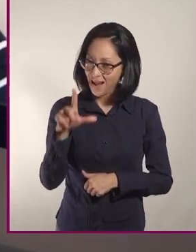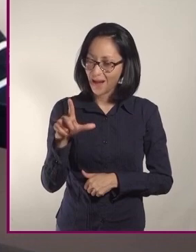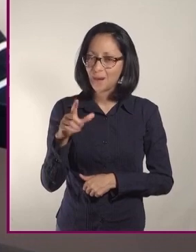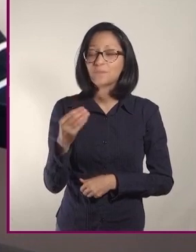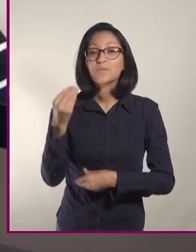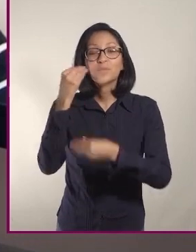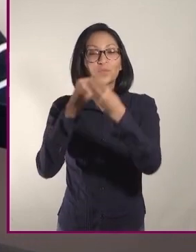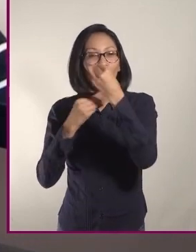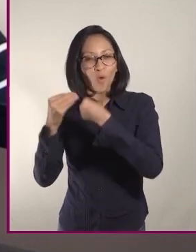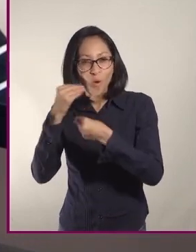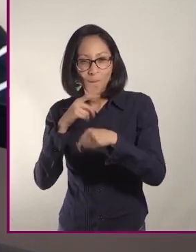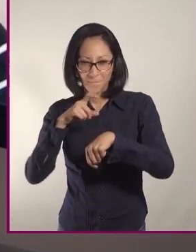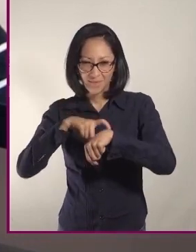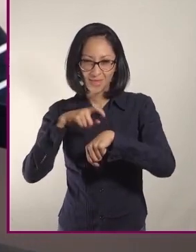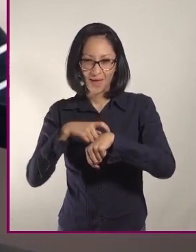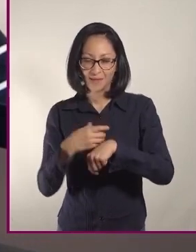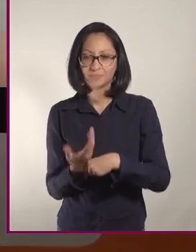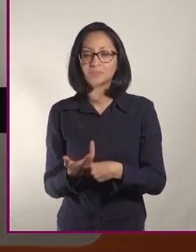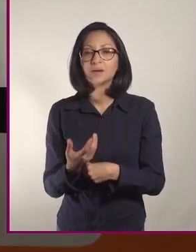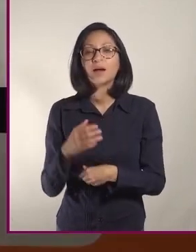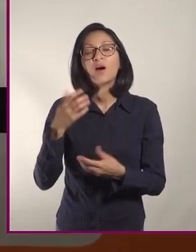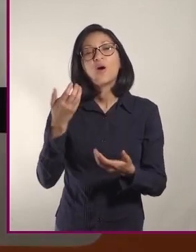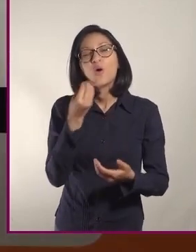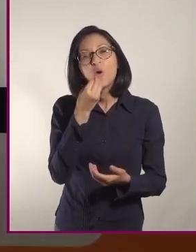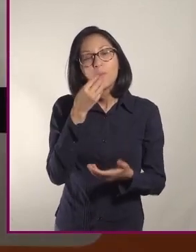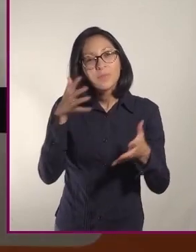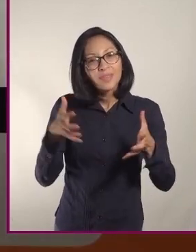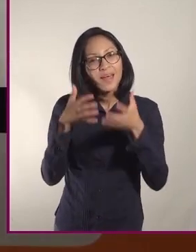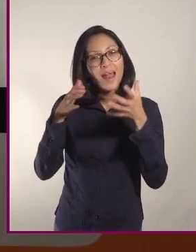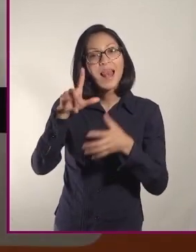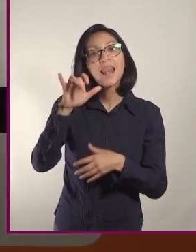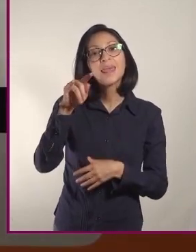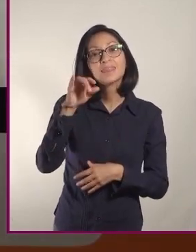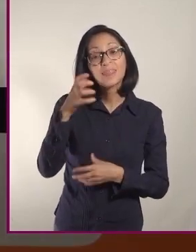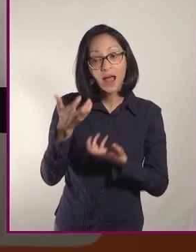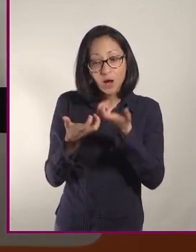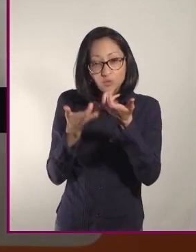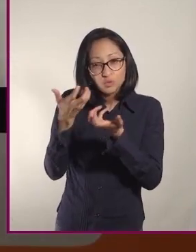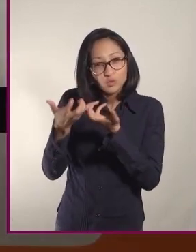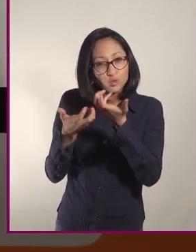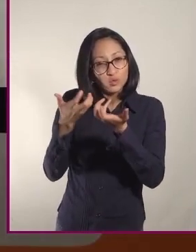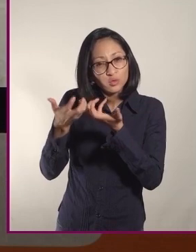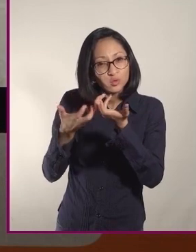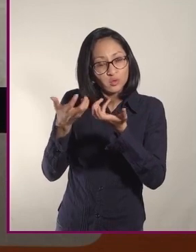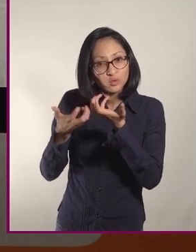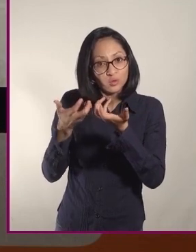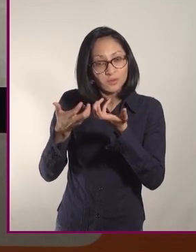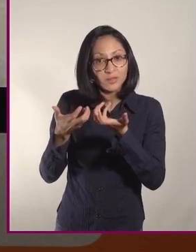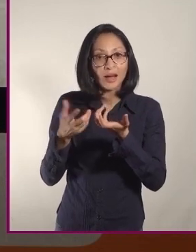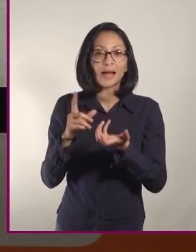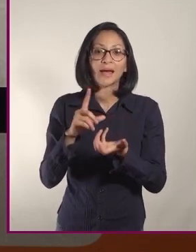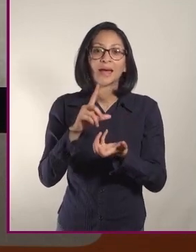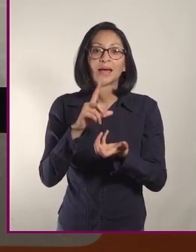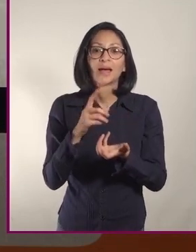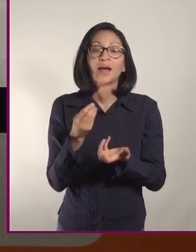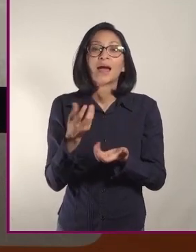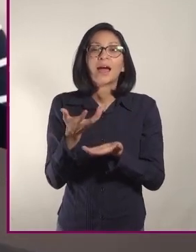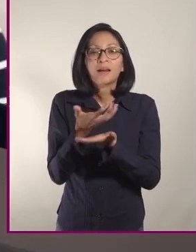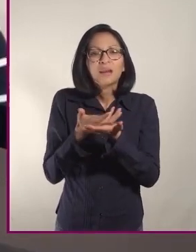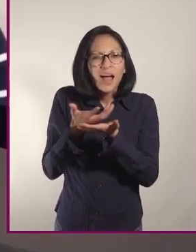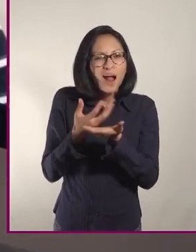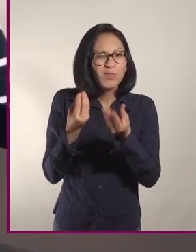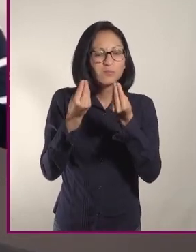tienden a usar mucho las lentejas, las cuecen y las guisan en un guisado que se ve, digamos, pues sí, no caldoso.